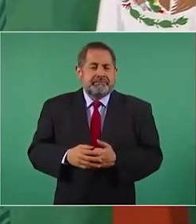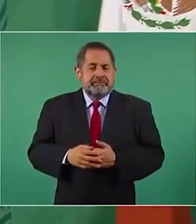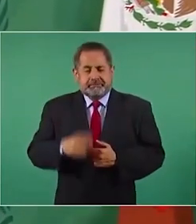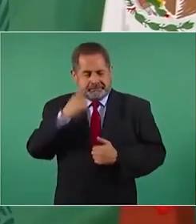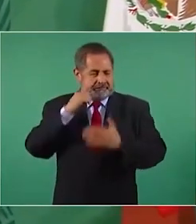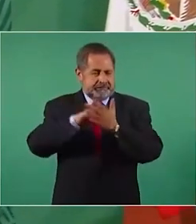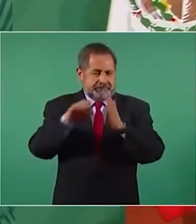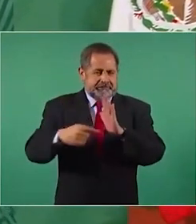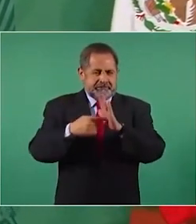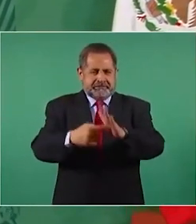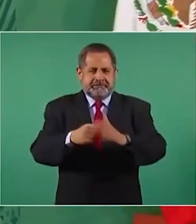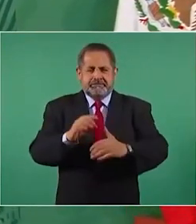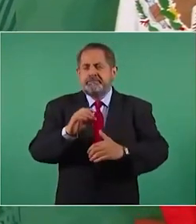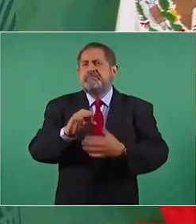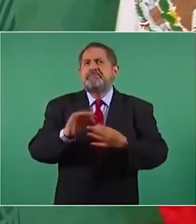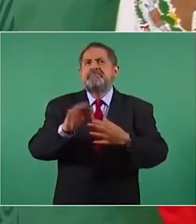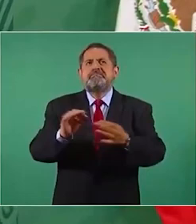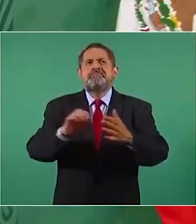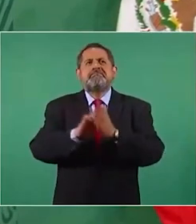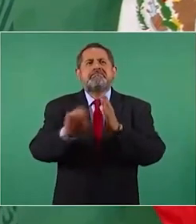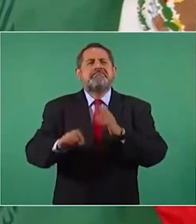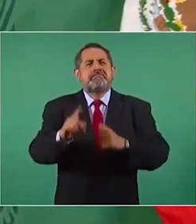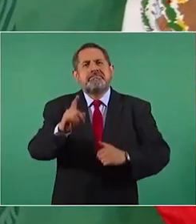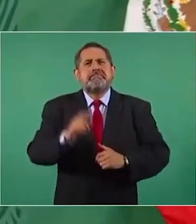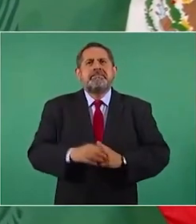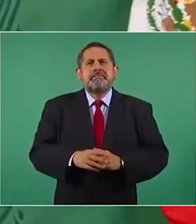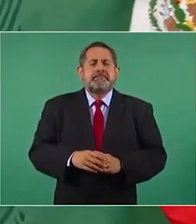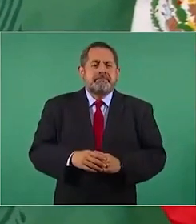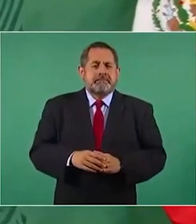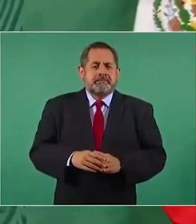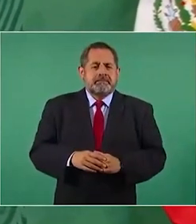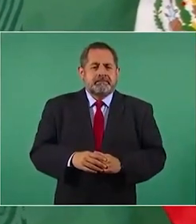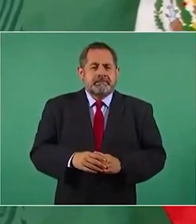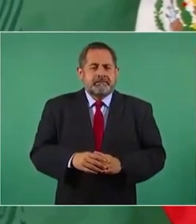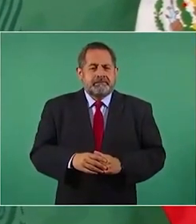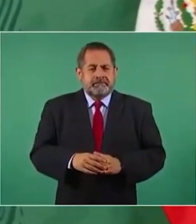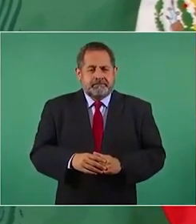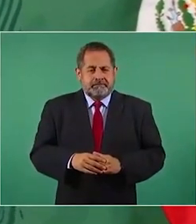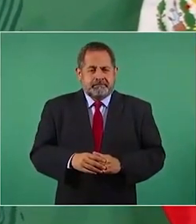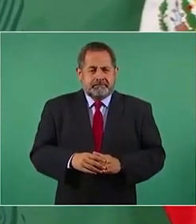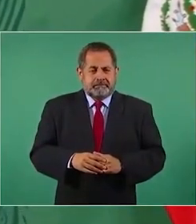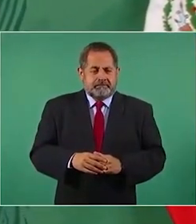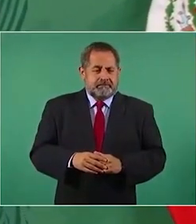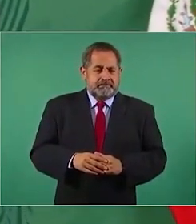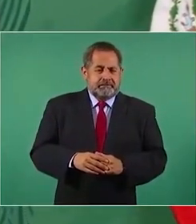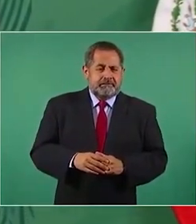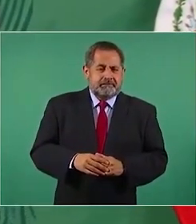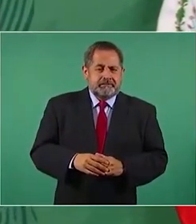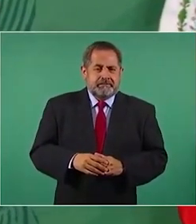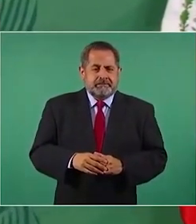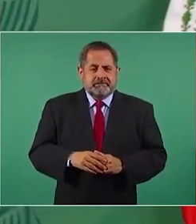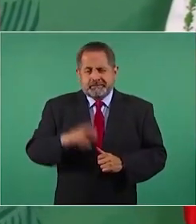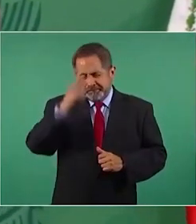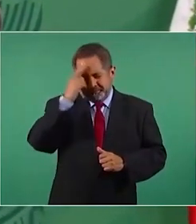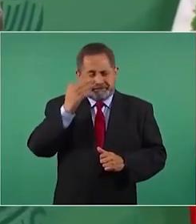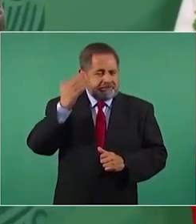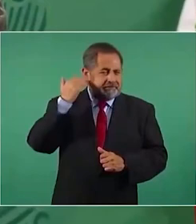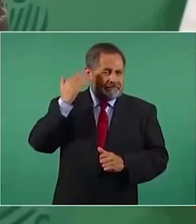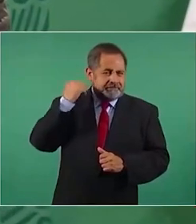el primer siniestro,